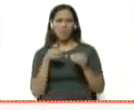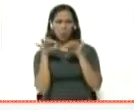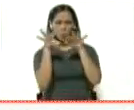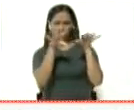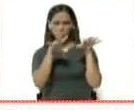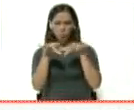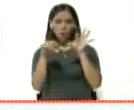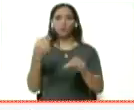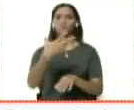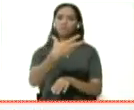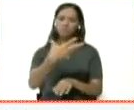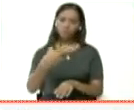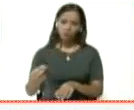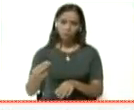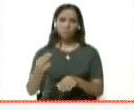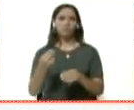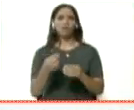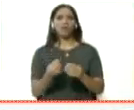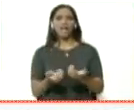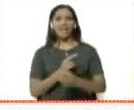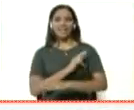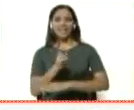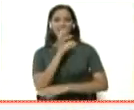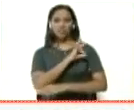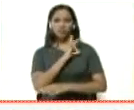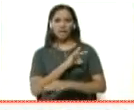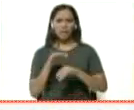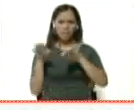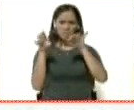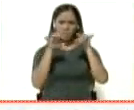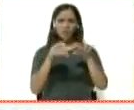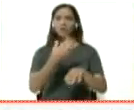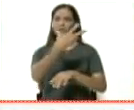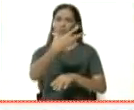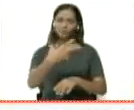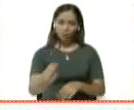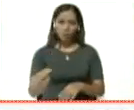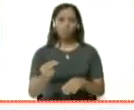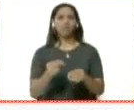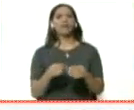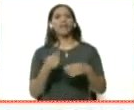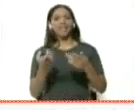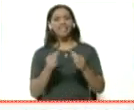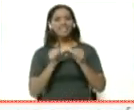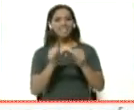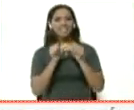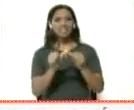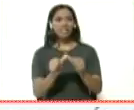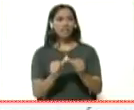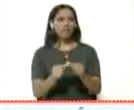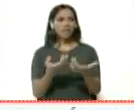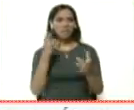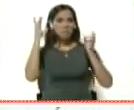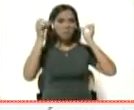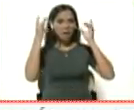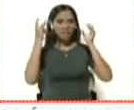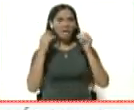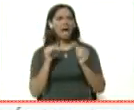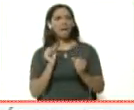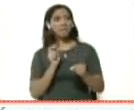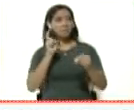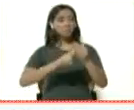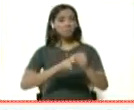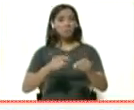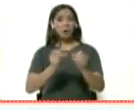pretenden emprender a través de las redes sociales, sino igualmente dar seguimiento a las fuentes oficiales, a los llamados que realiza y las